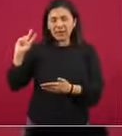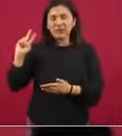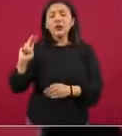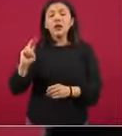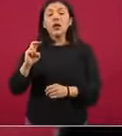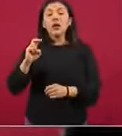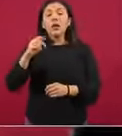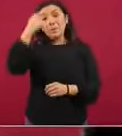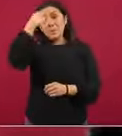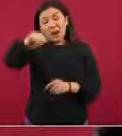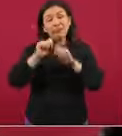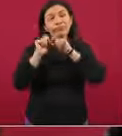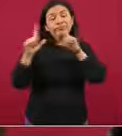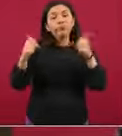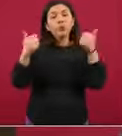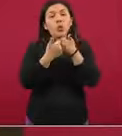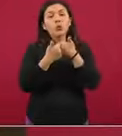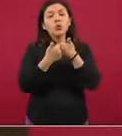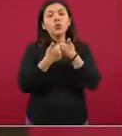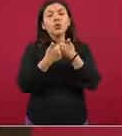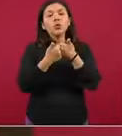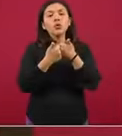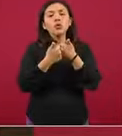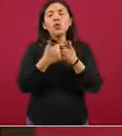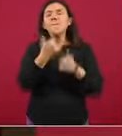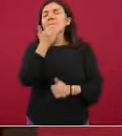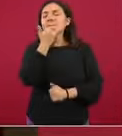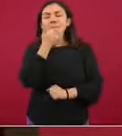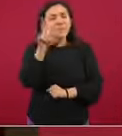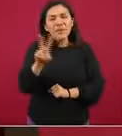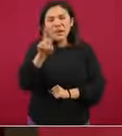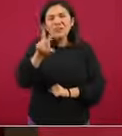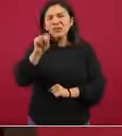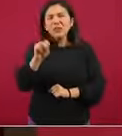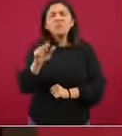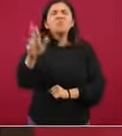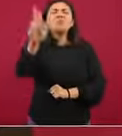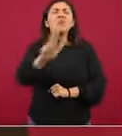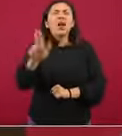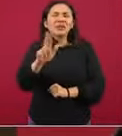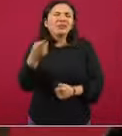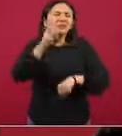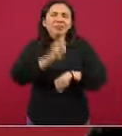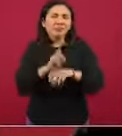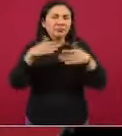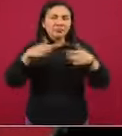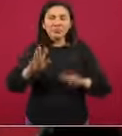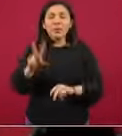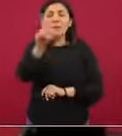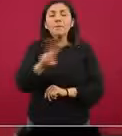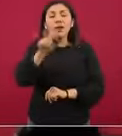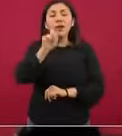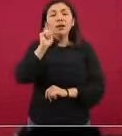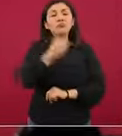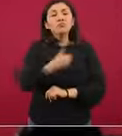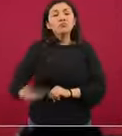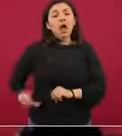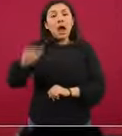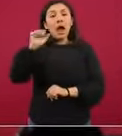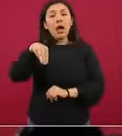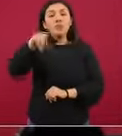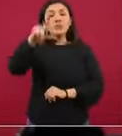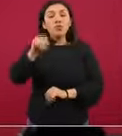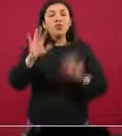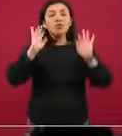en el mensaje de... Perdón, no el viernes, el martes, el viernes, fue el viernes, el viernes donde el presidente López Obrador